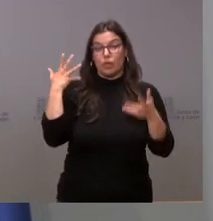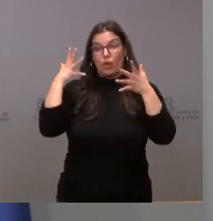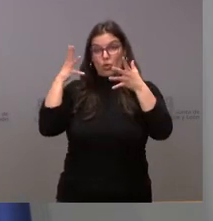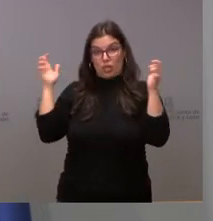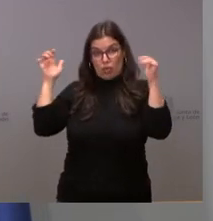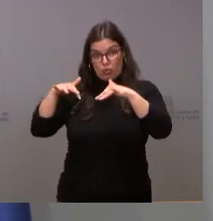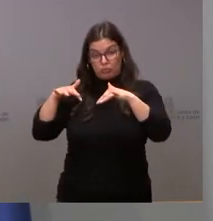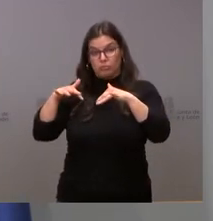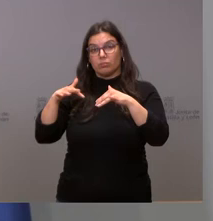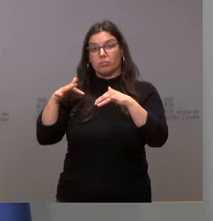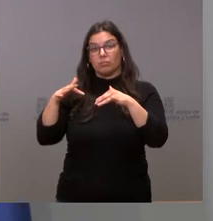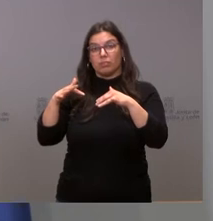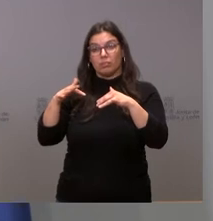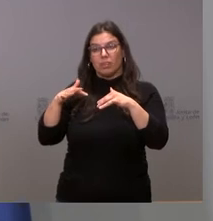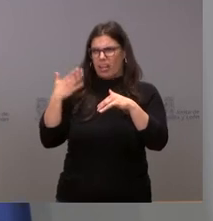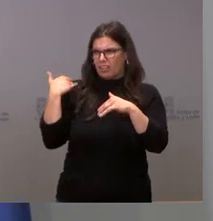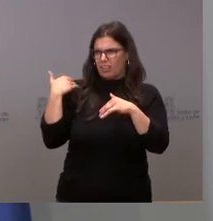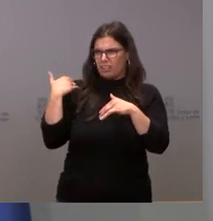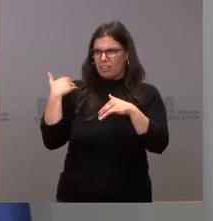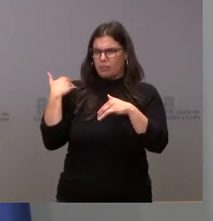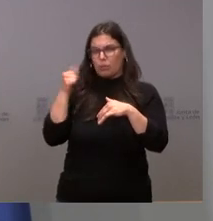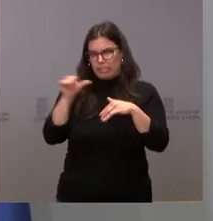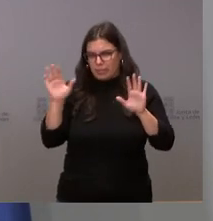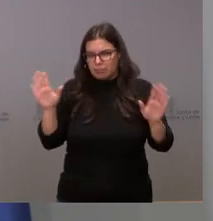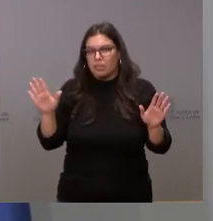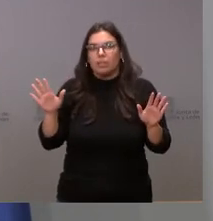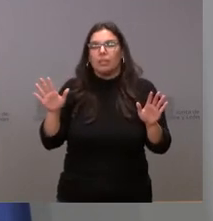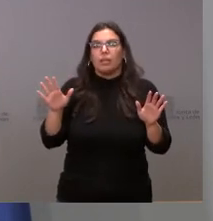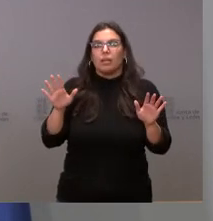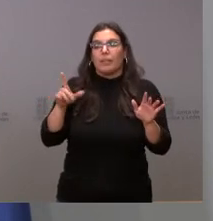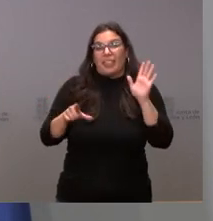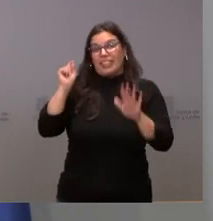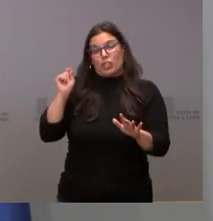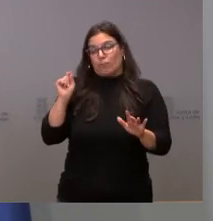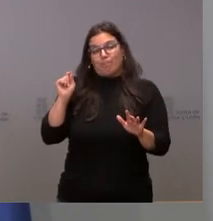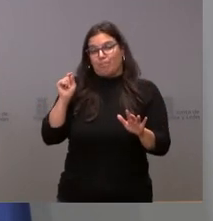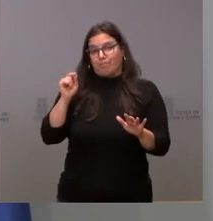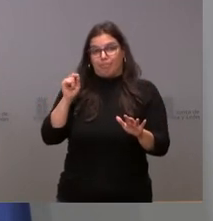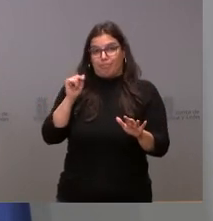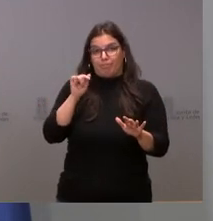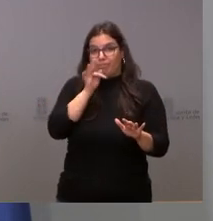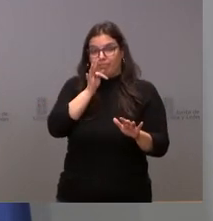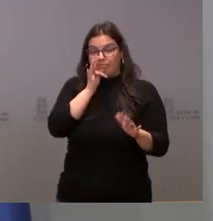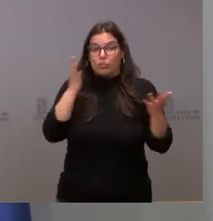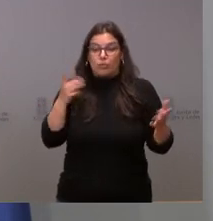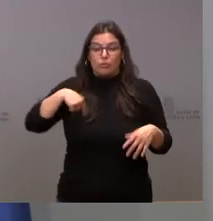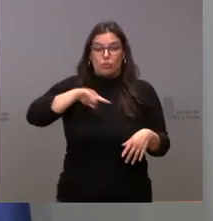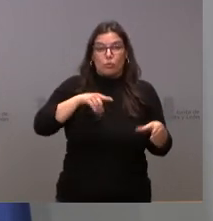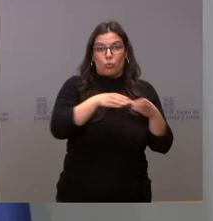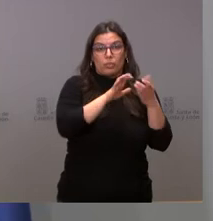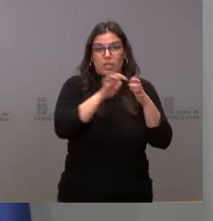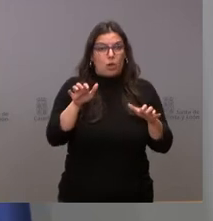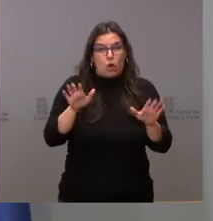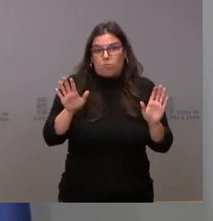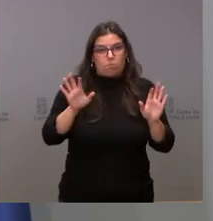Interterritorial, creo que se reunió ayer, esta semana en todo caso, no tomó ninguna decisión en relación con este ámbito, la Junta de Castilla y León no ha